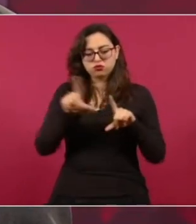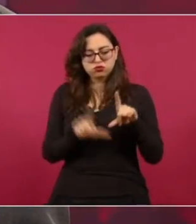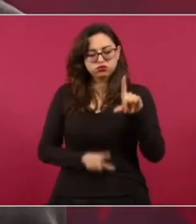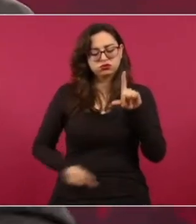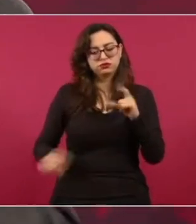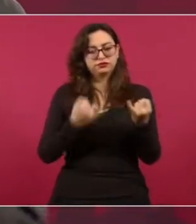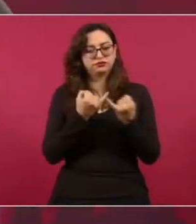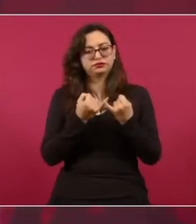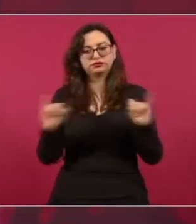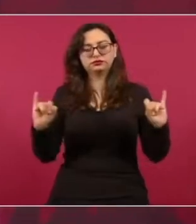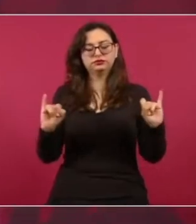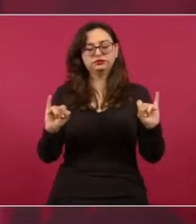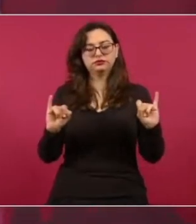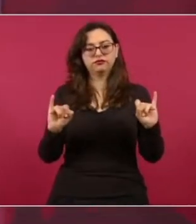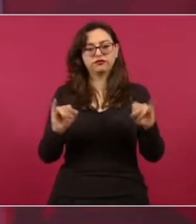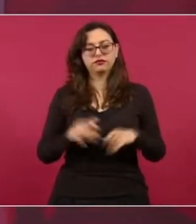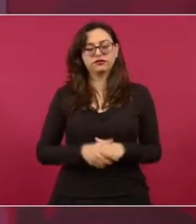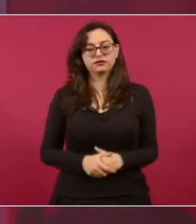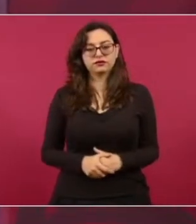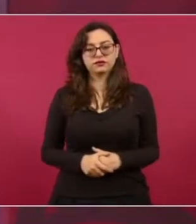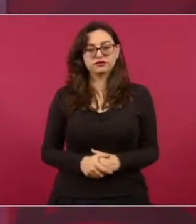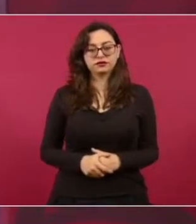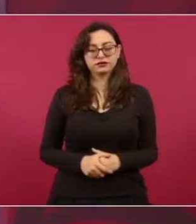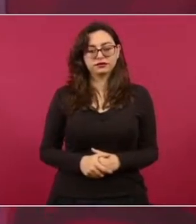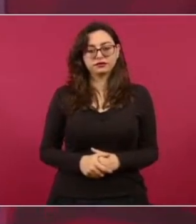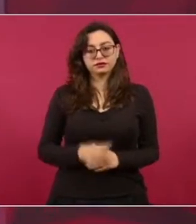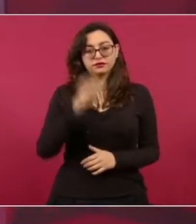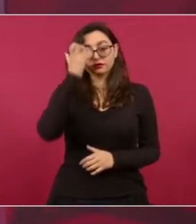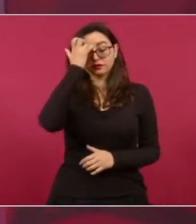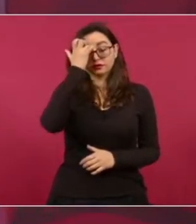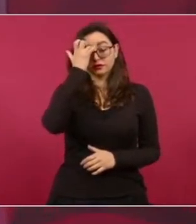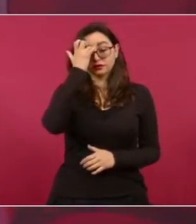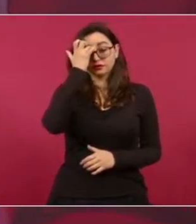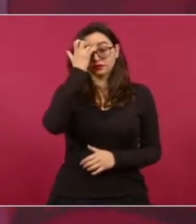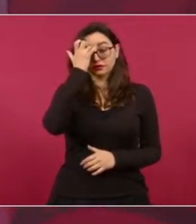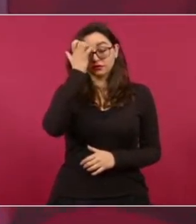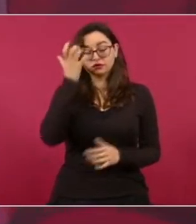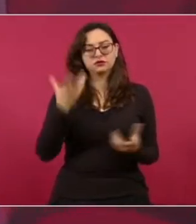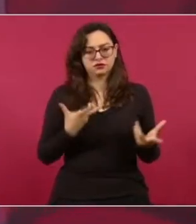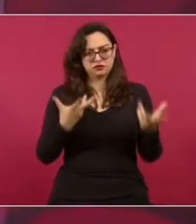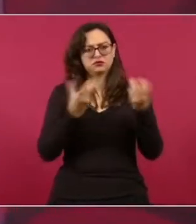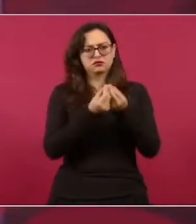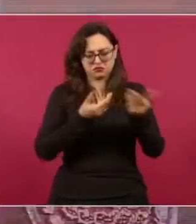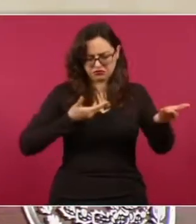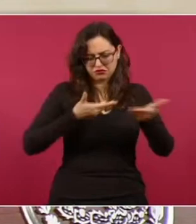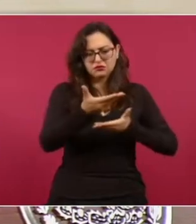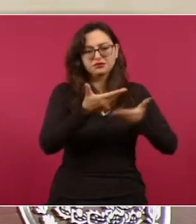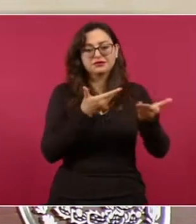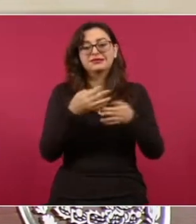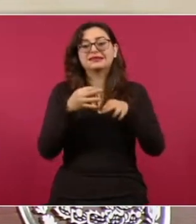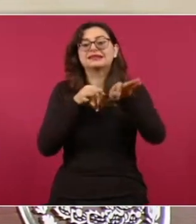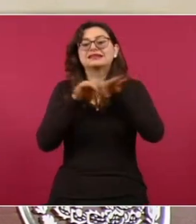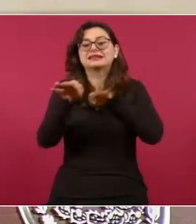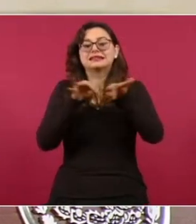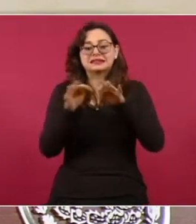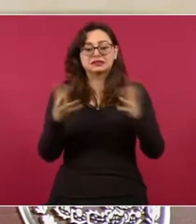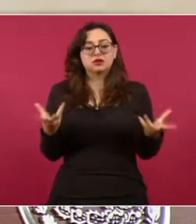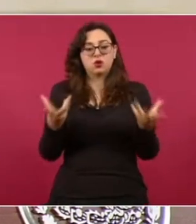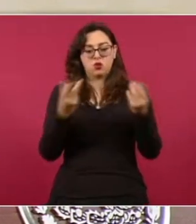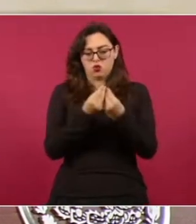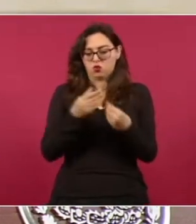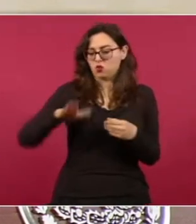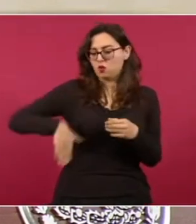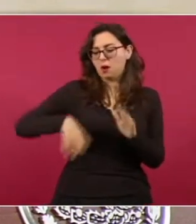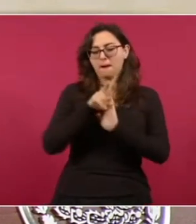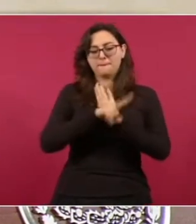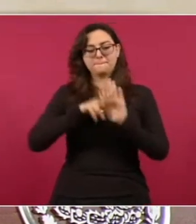y que desde luego, bueno, aquí está el video, estamos cooperando y trabajando de manera